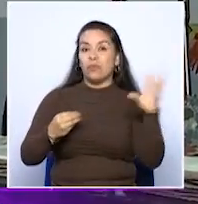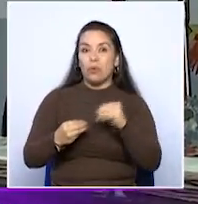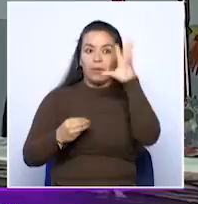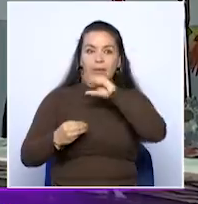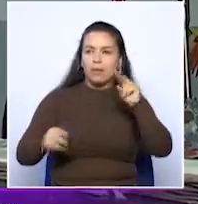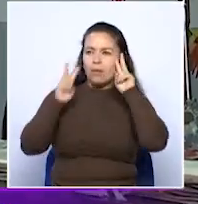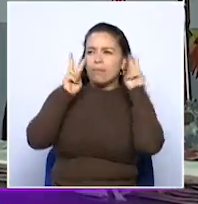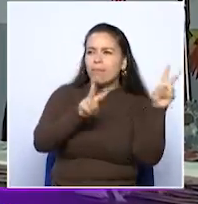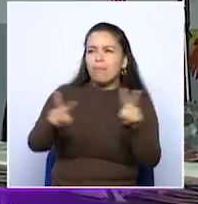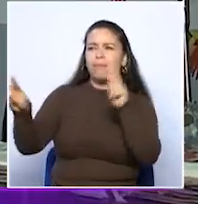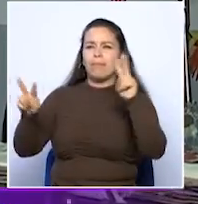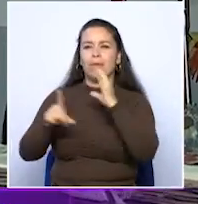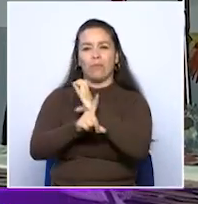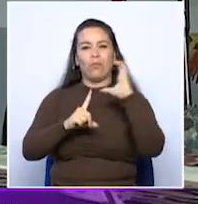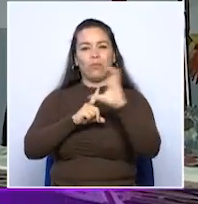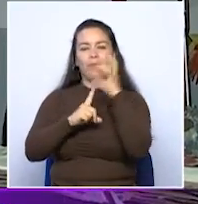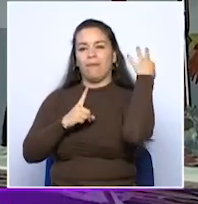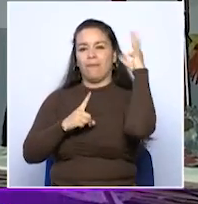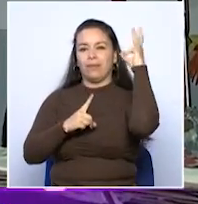cultura francesa.